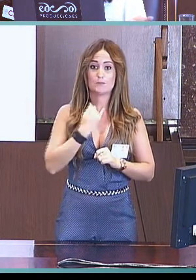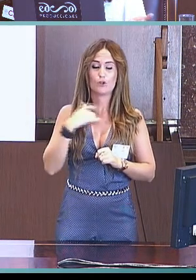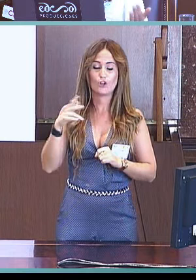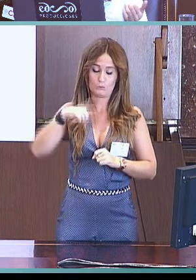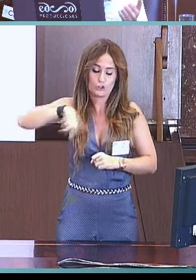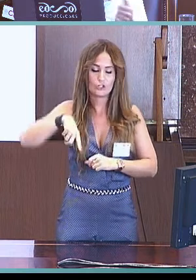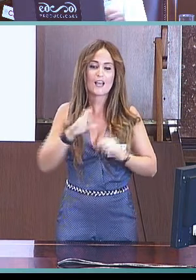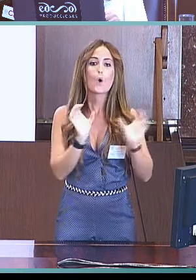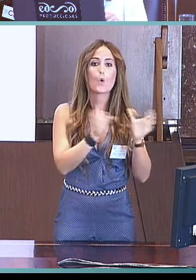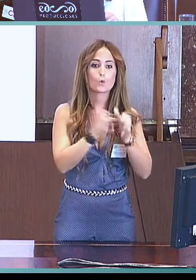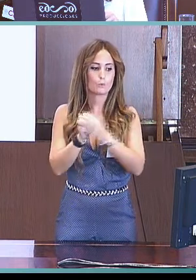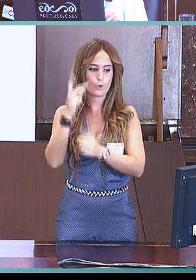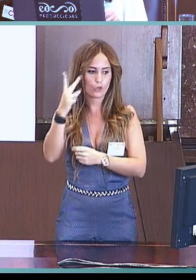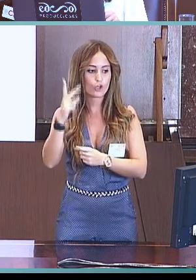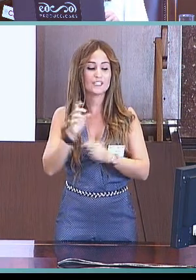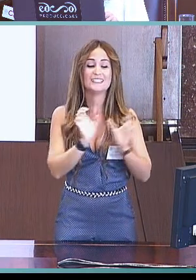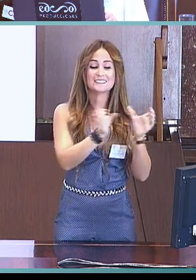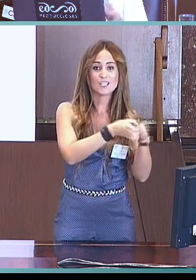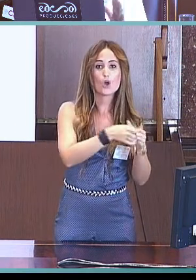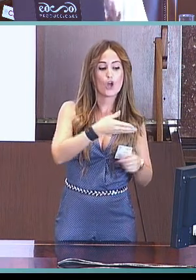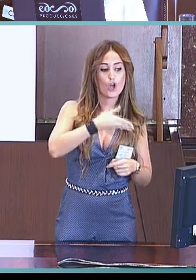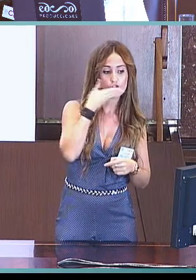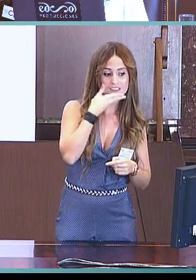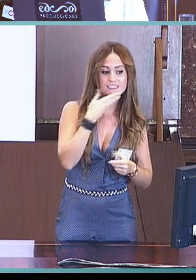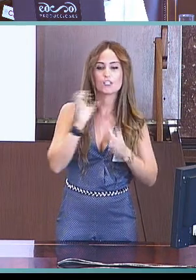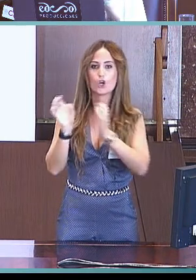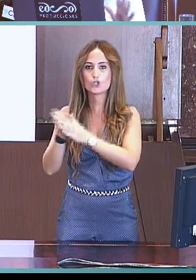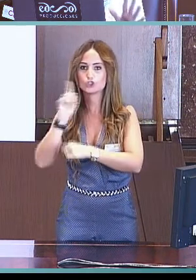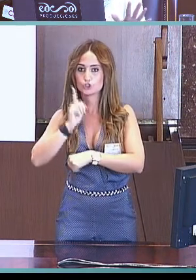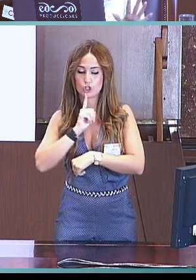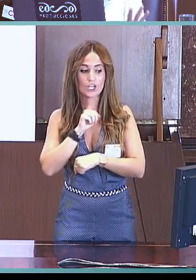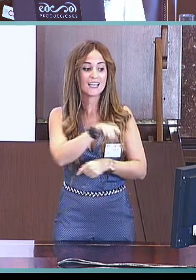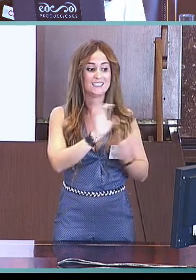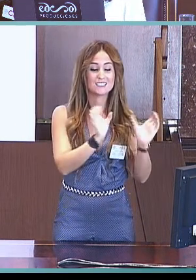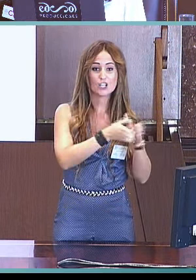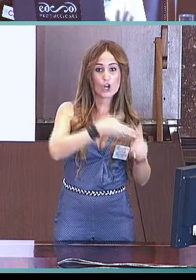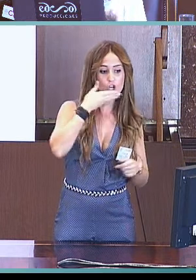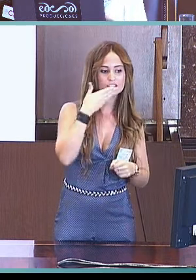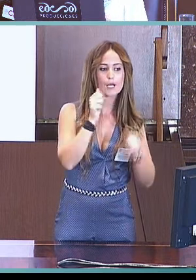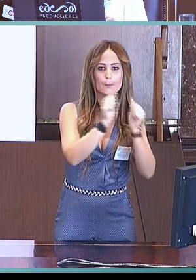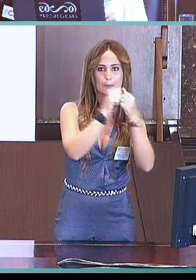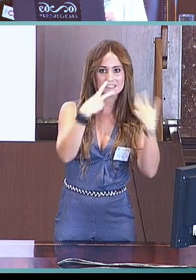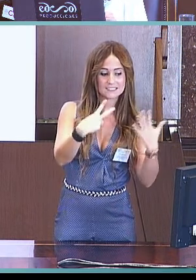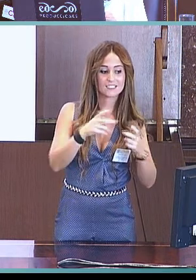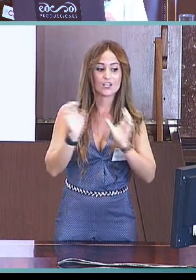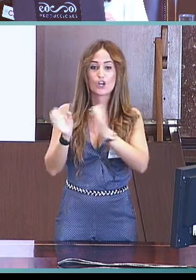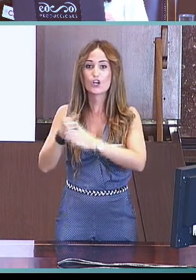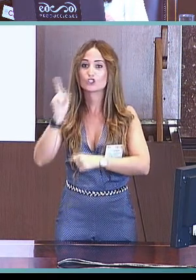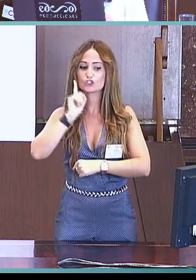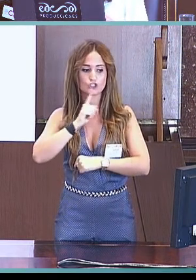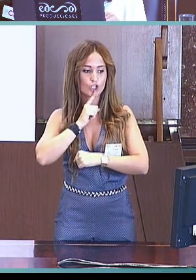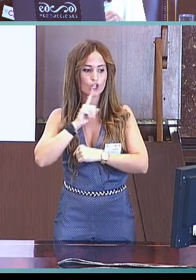son oyentes y 10 son sordos. De los 10 sordos, 4 tienen implantes cocleares y el resto tienen audífonos